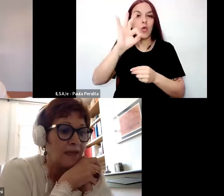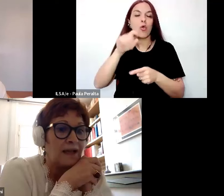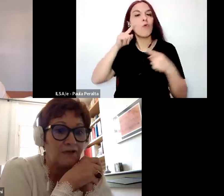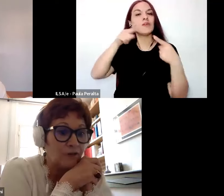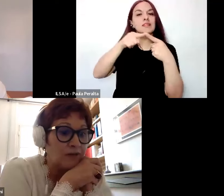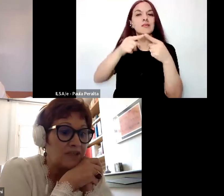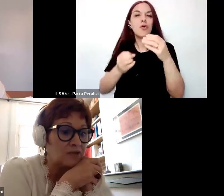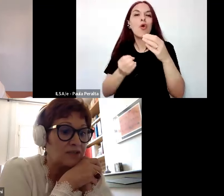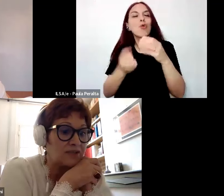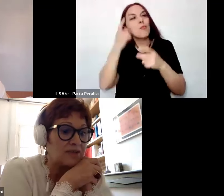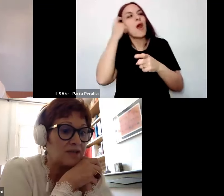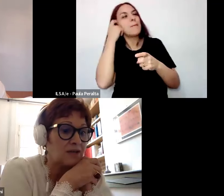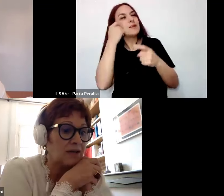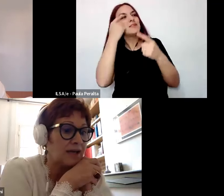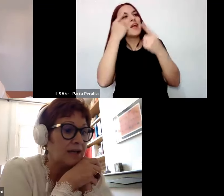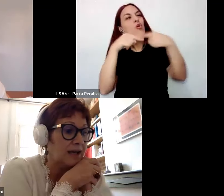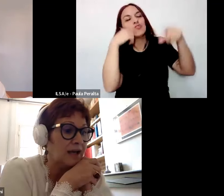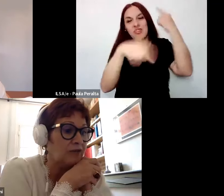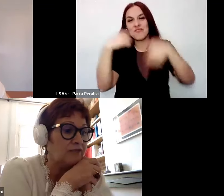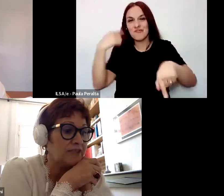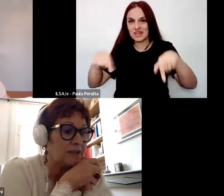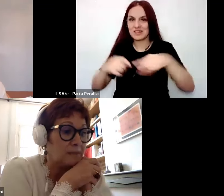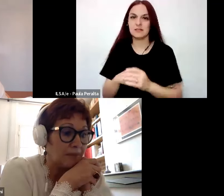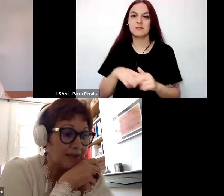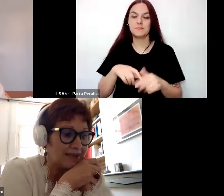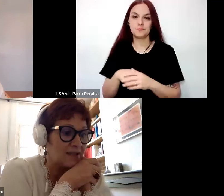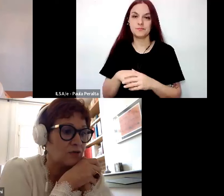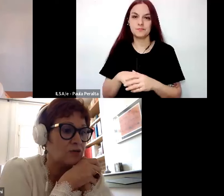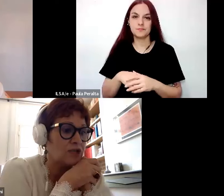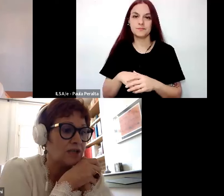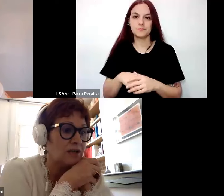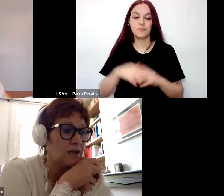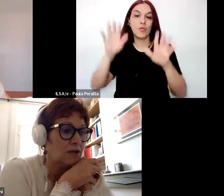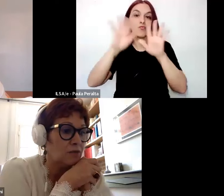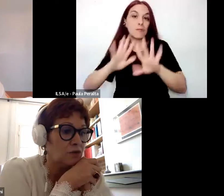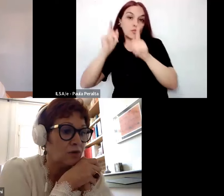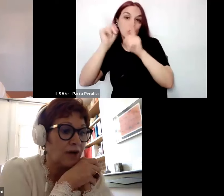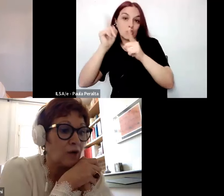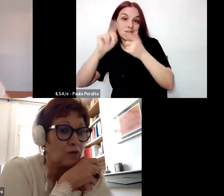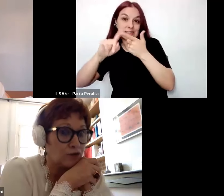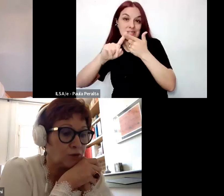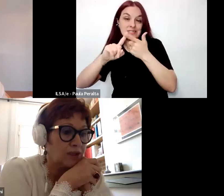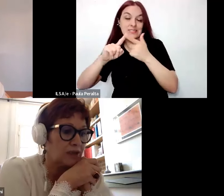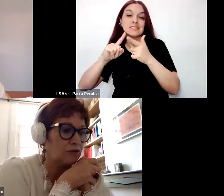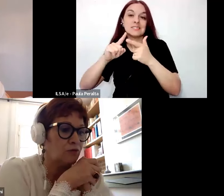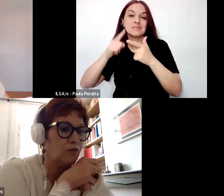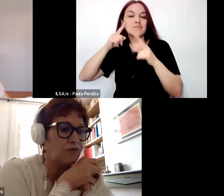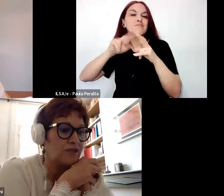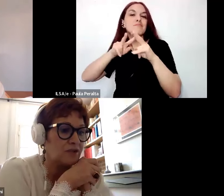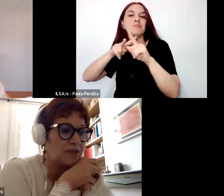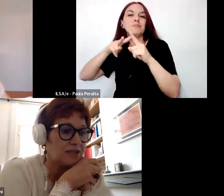saberes de diferentes naturalezas. La formación de los docentes, por su parte, tiene una perspectiva